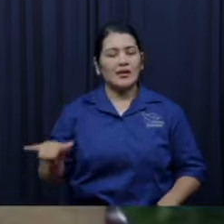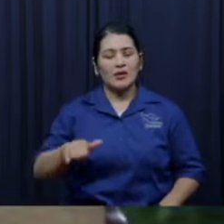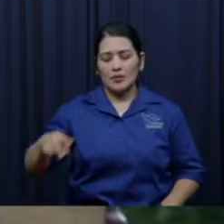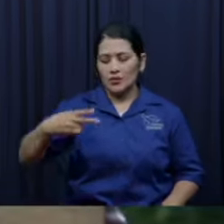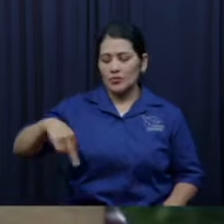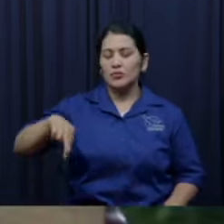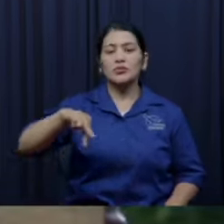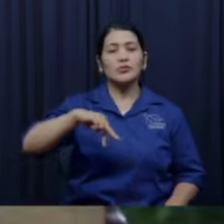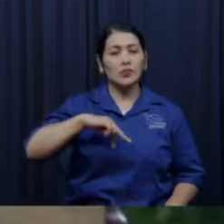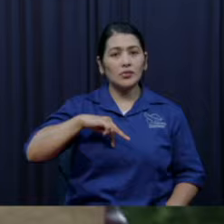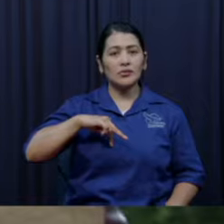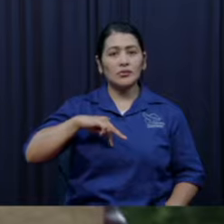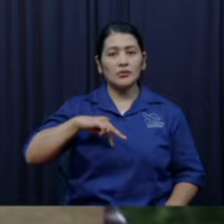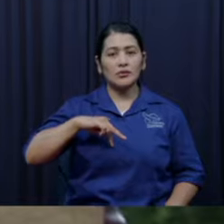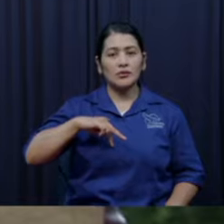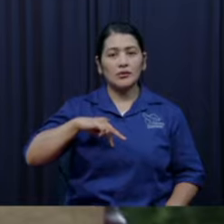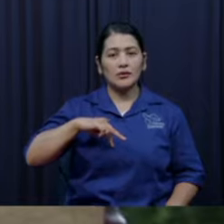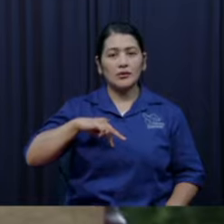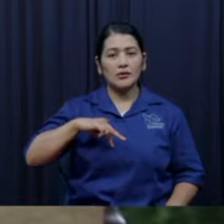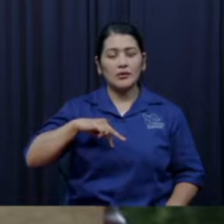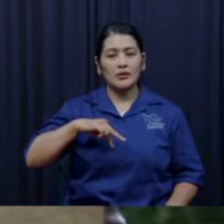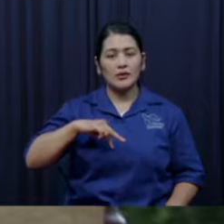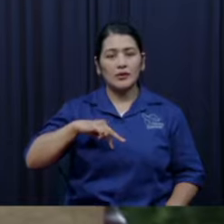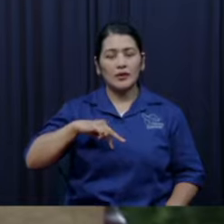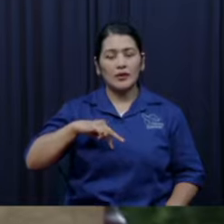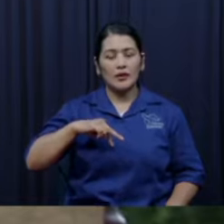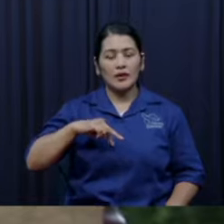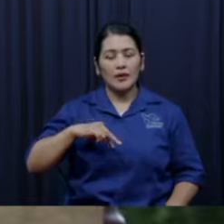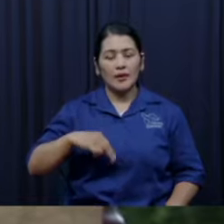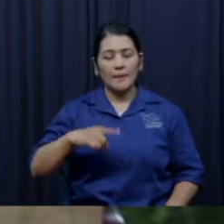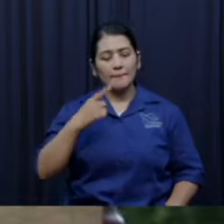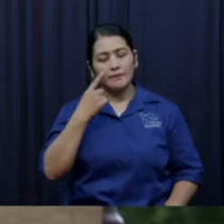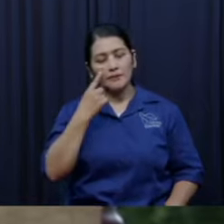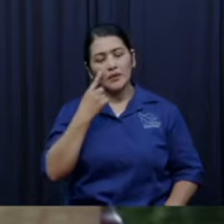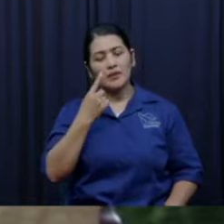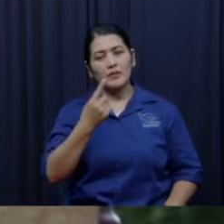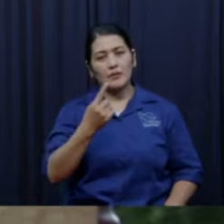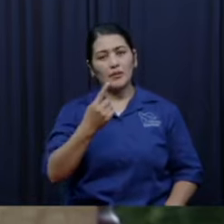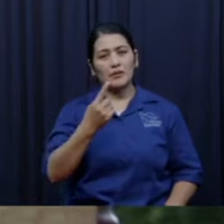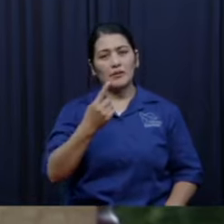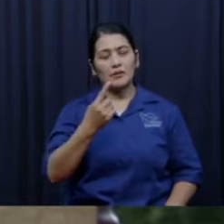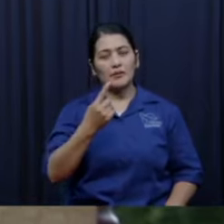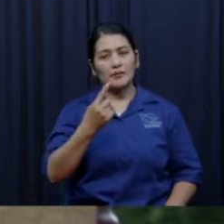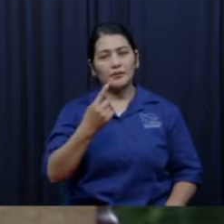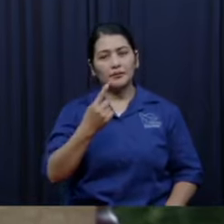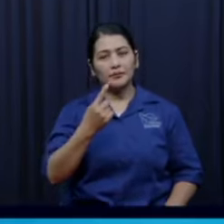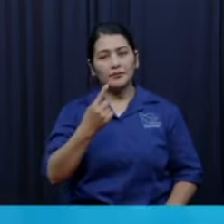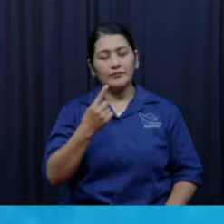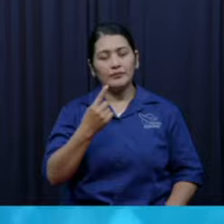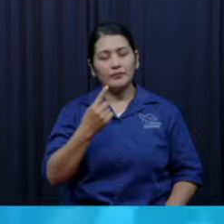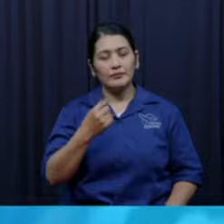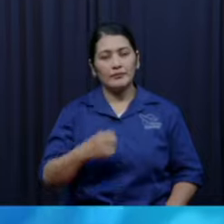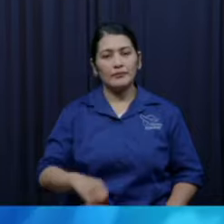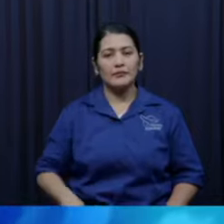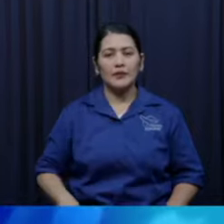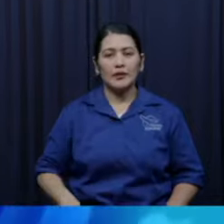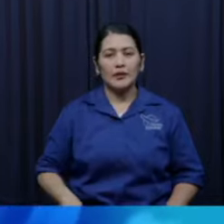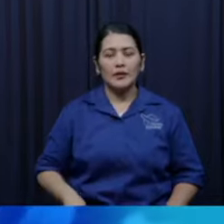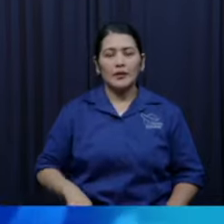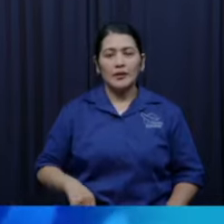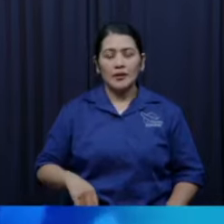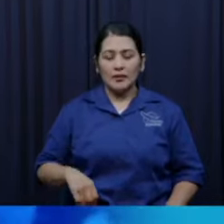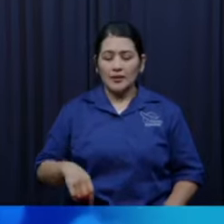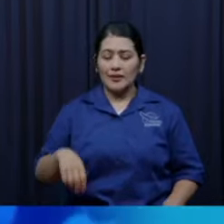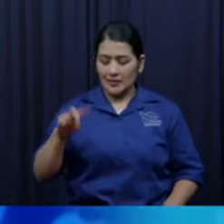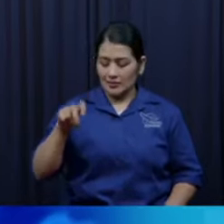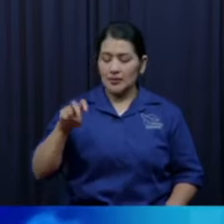¿y quién es ese jebuseo? son los ciegos ay hermano Sergio déjese cuentos porque en apocalipsis el señor